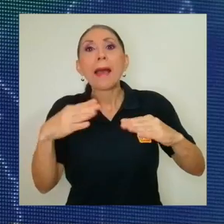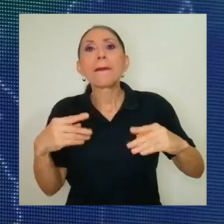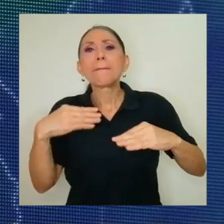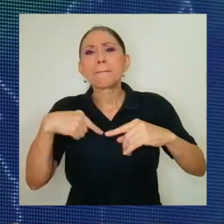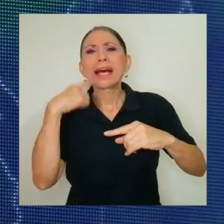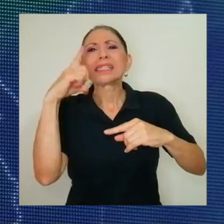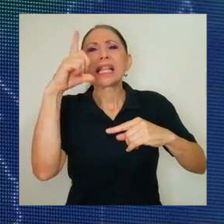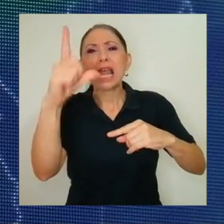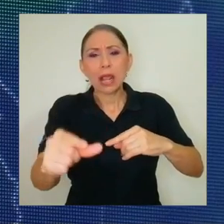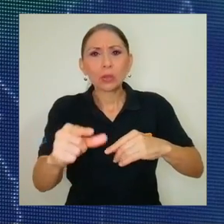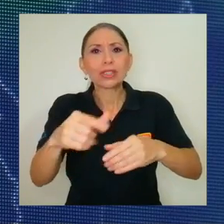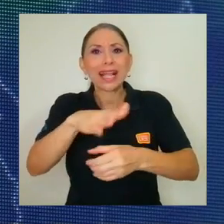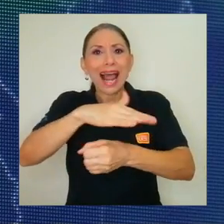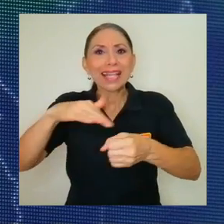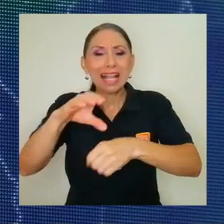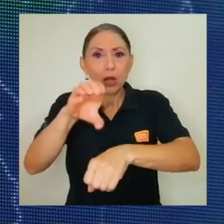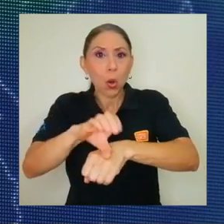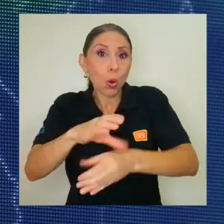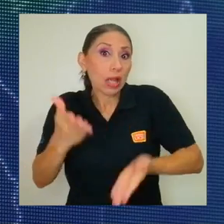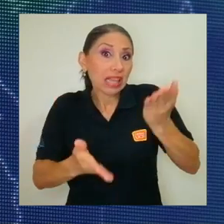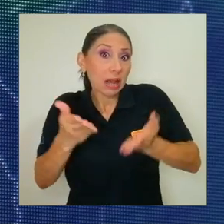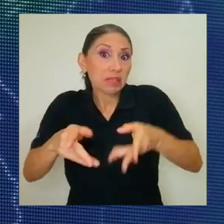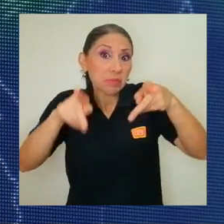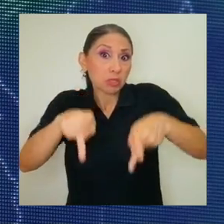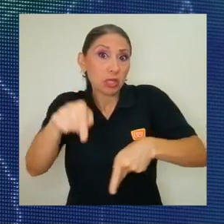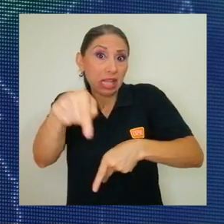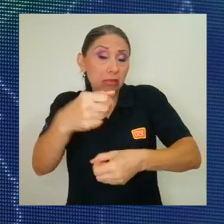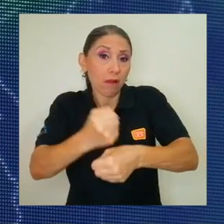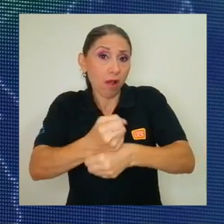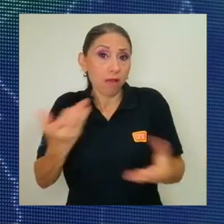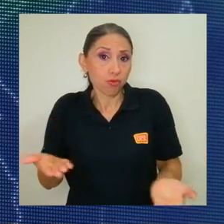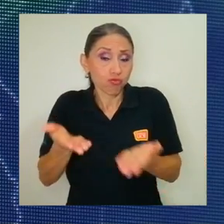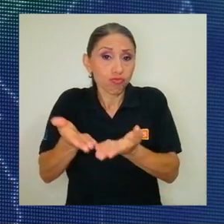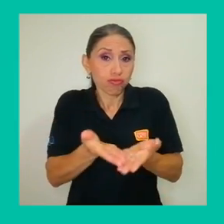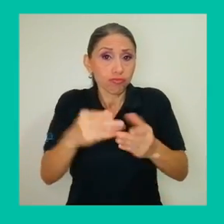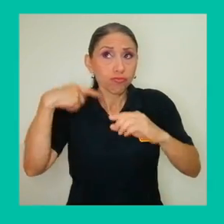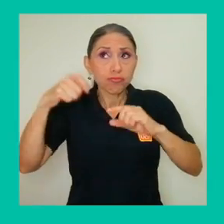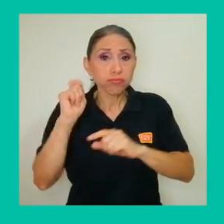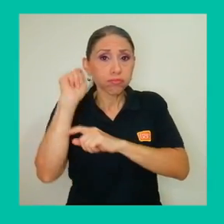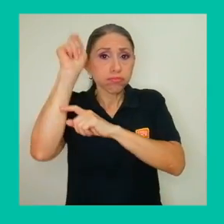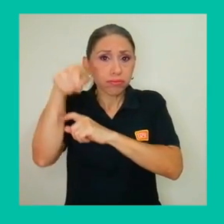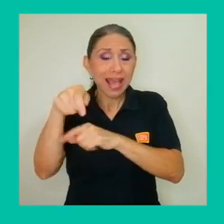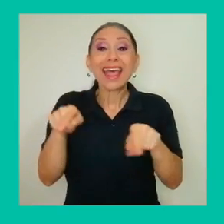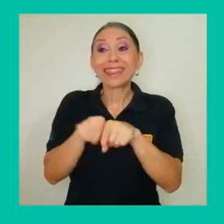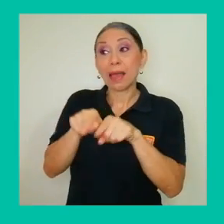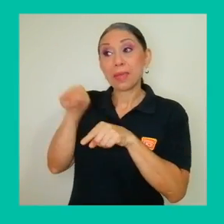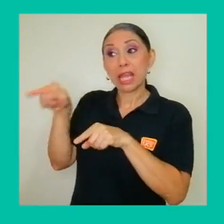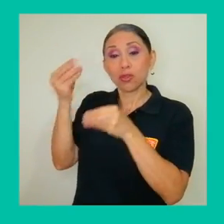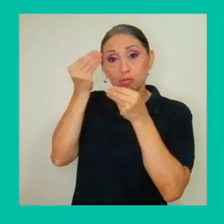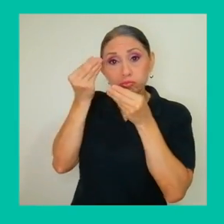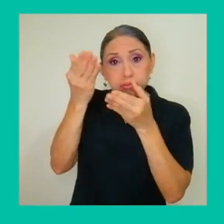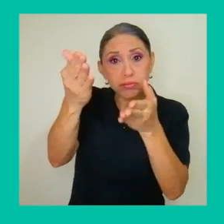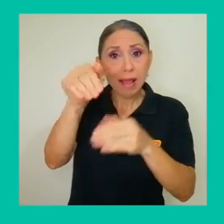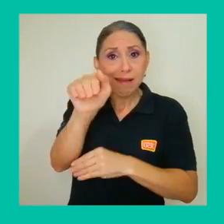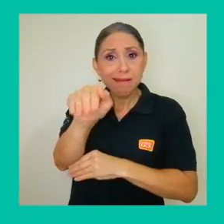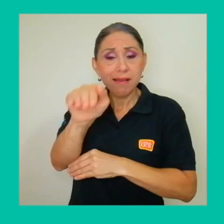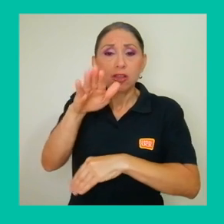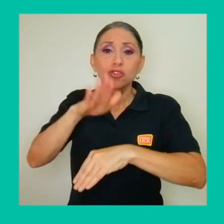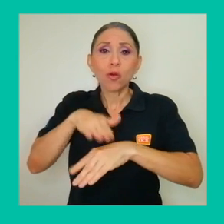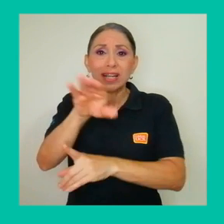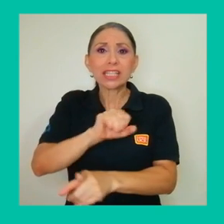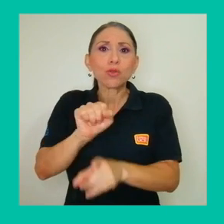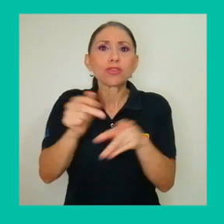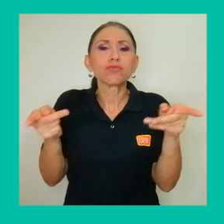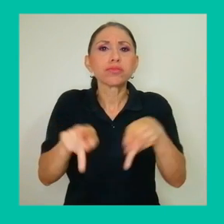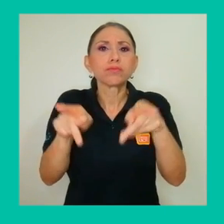estar haciendo sus faenas. El Miosimar de la UCR también alerta a través de notificaciones sobre